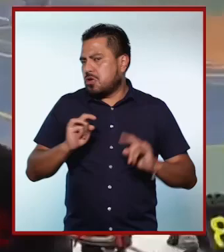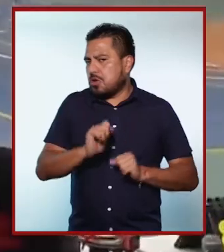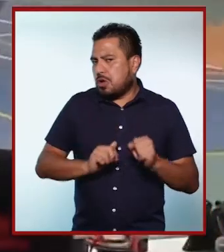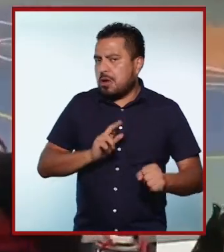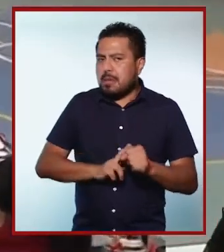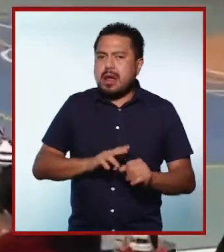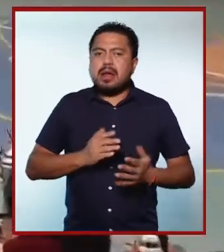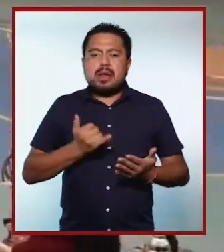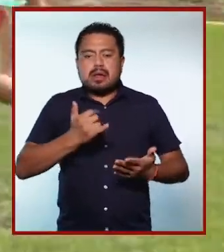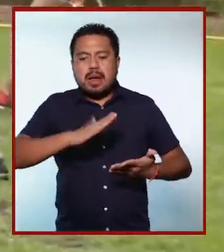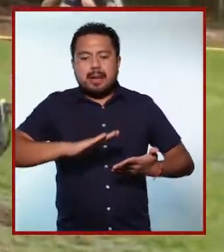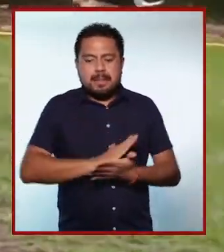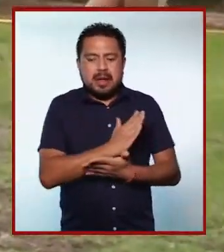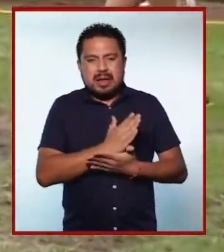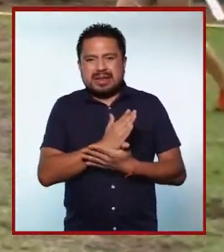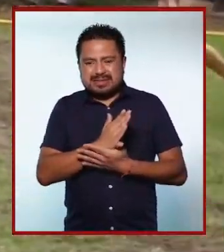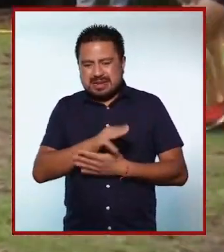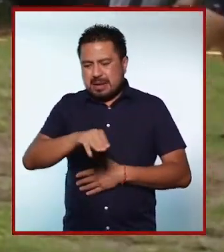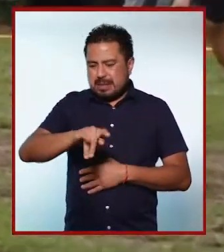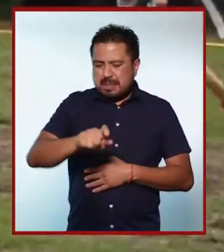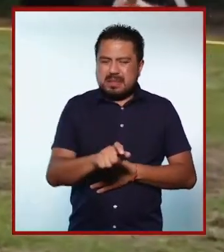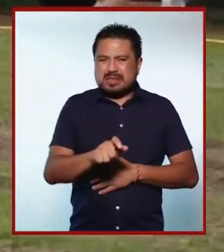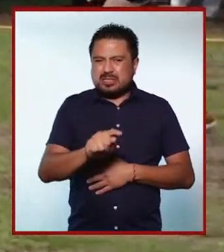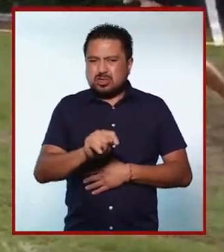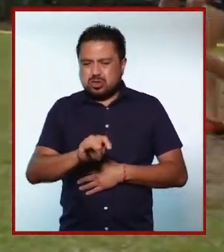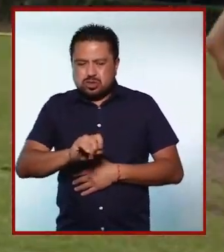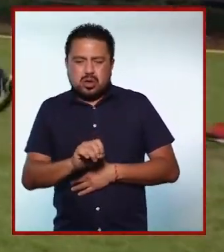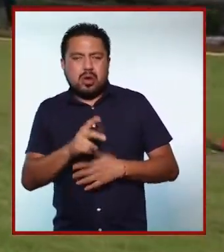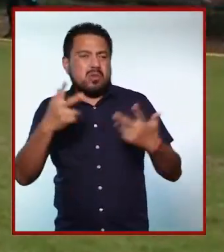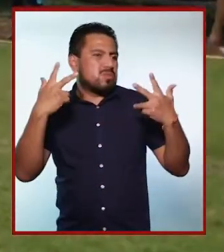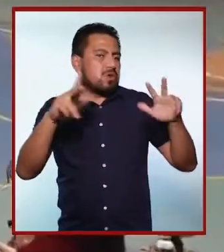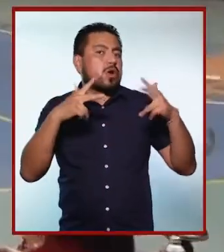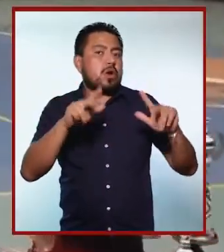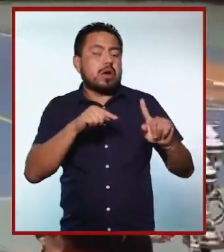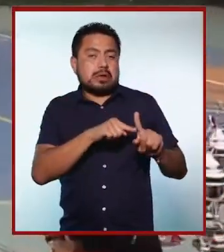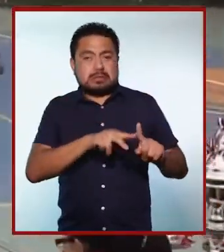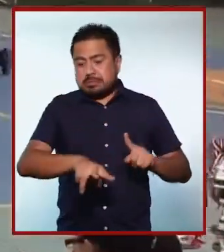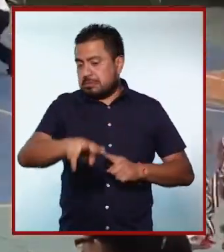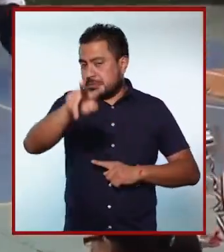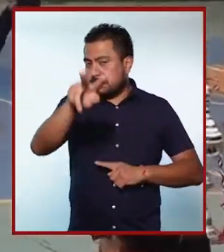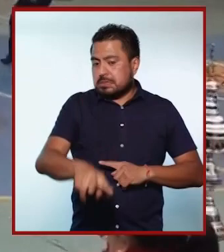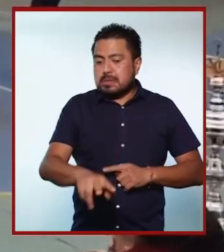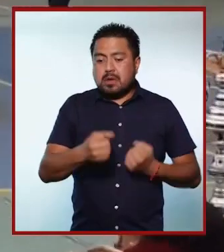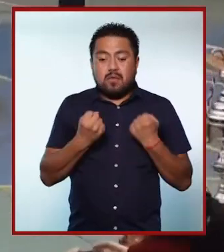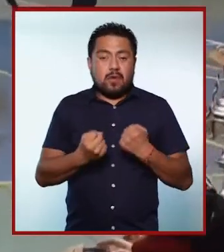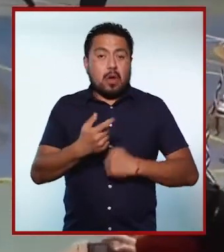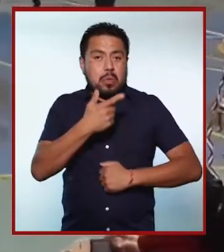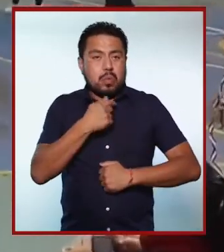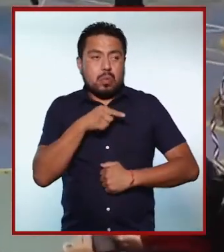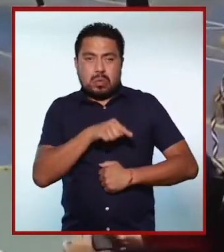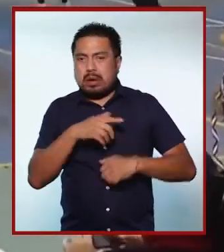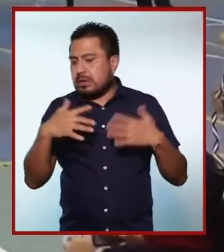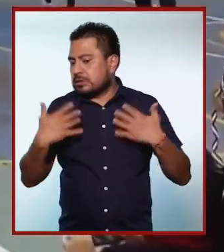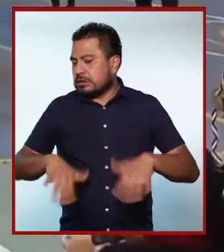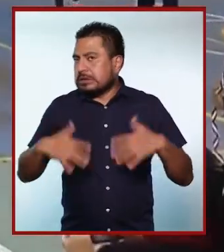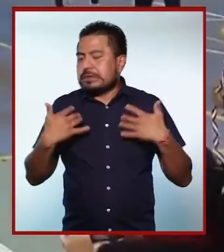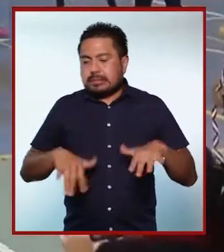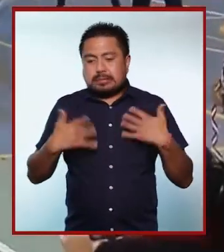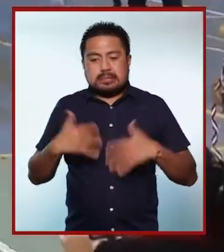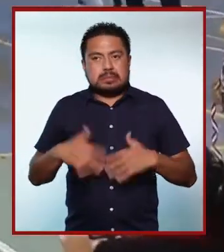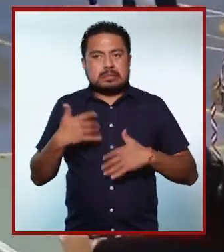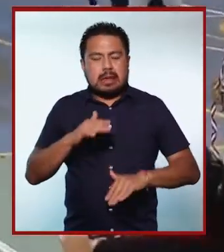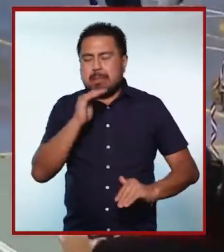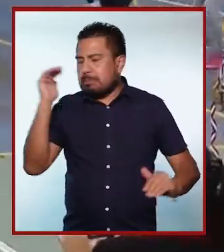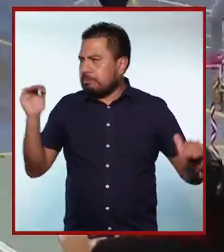de sala mixto y el tocho bandera mixto, ¿no? Entonces, en el caso del vólibol, la verdad es que la fuerza que tienen los hombres sí